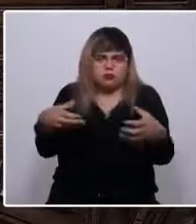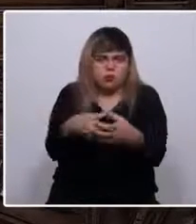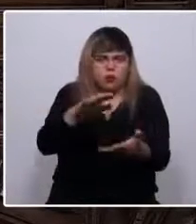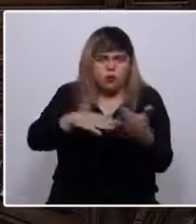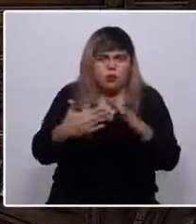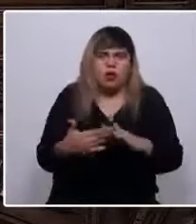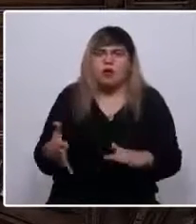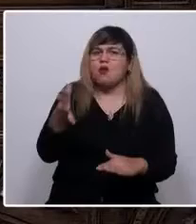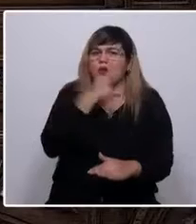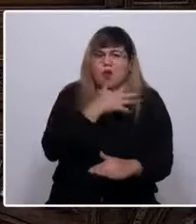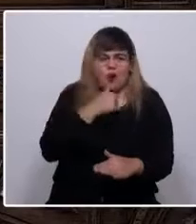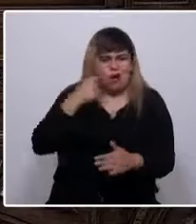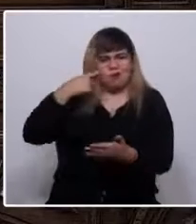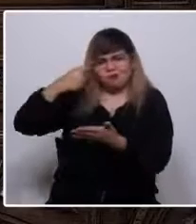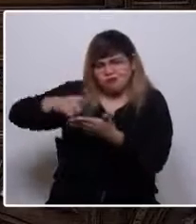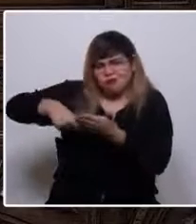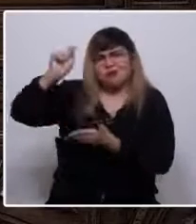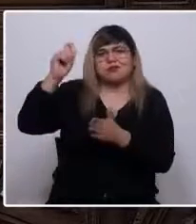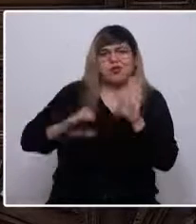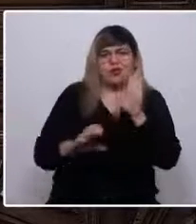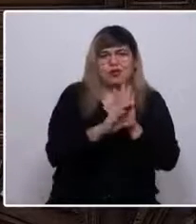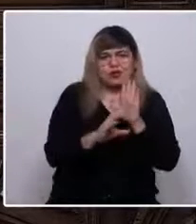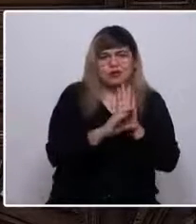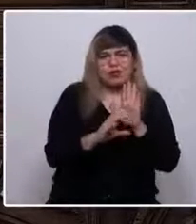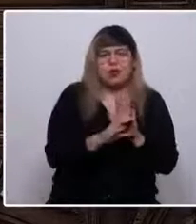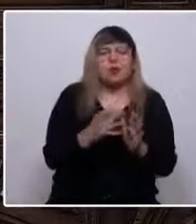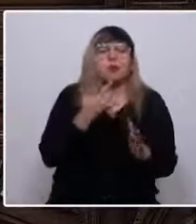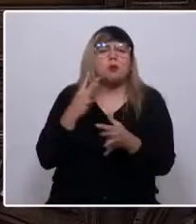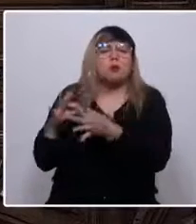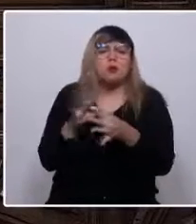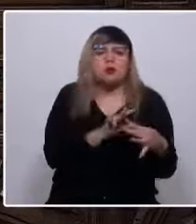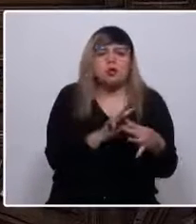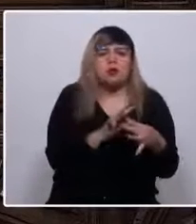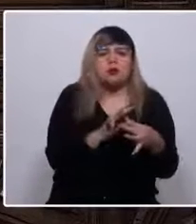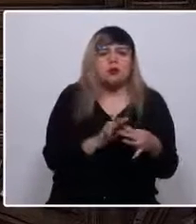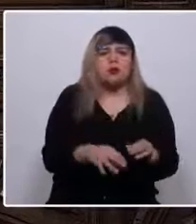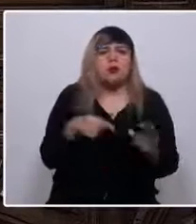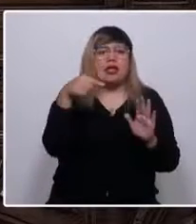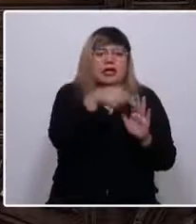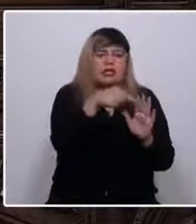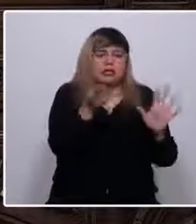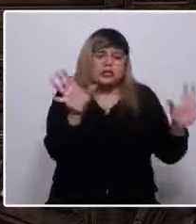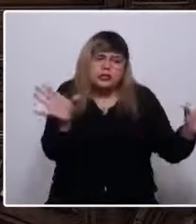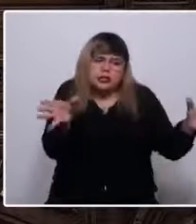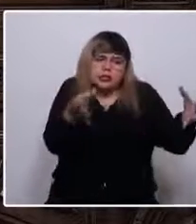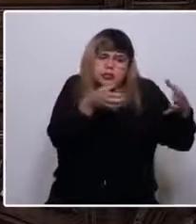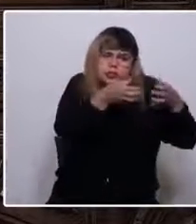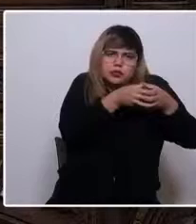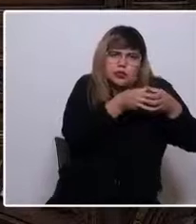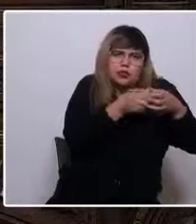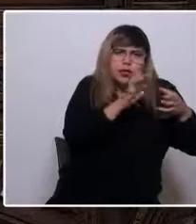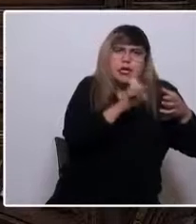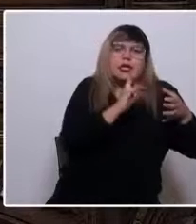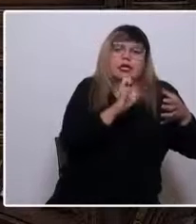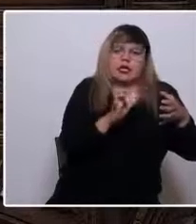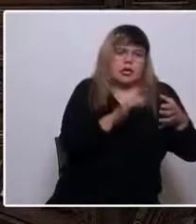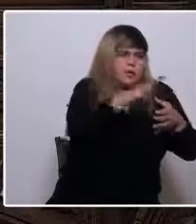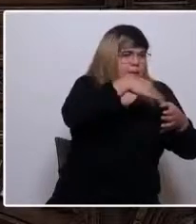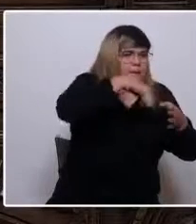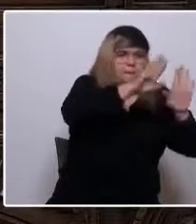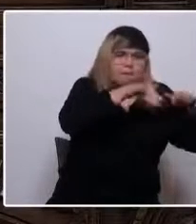cuentan con reconocimiento constitucional, porque éste ha sido reservado por la élite para sí misma.